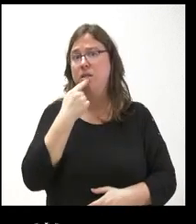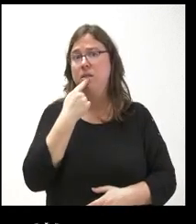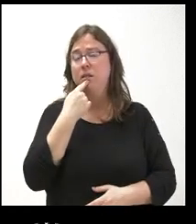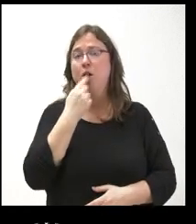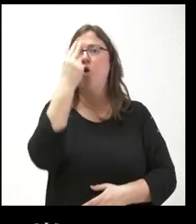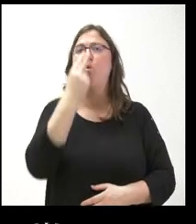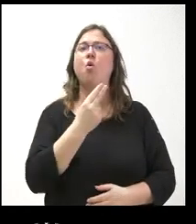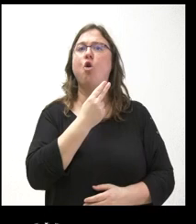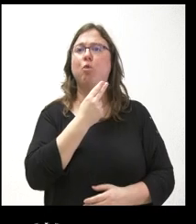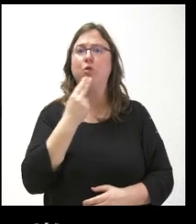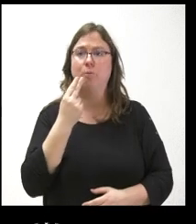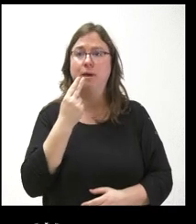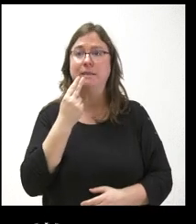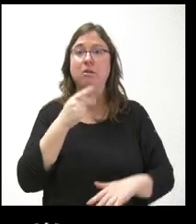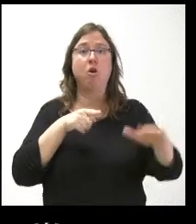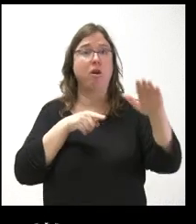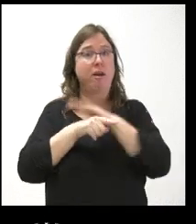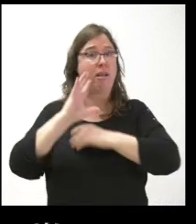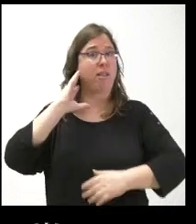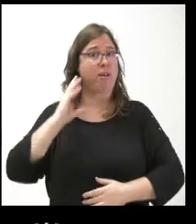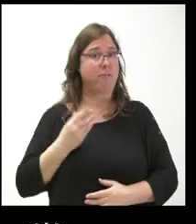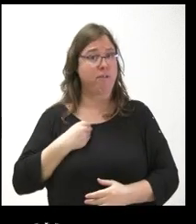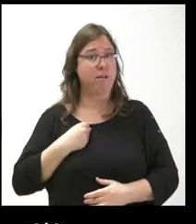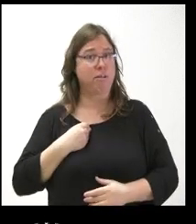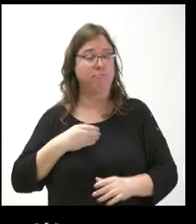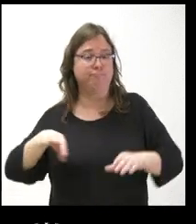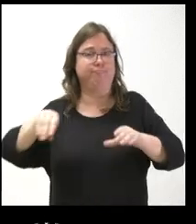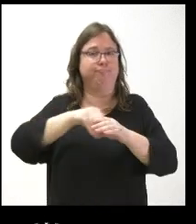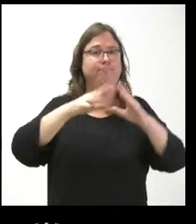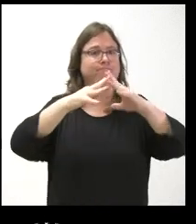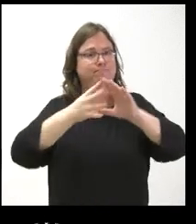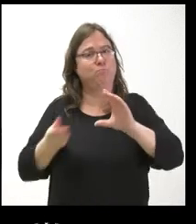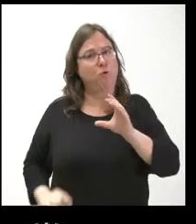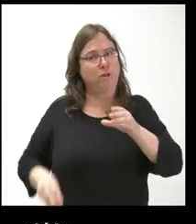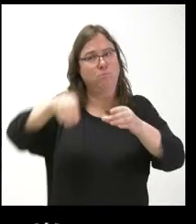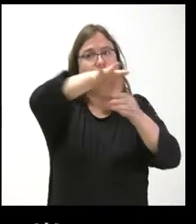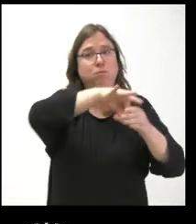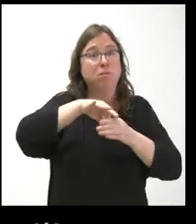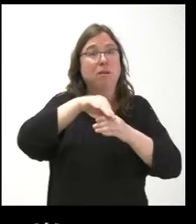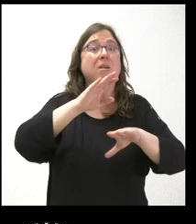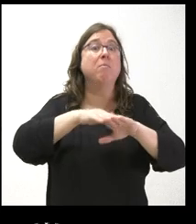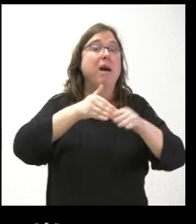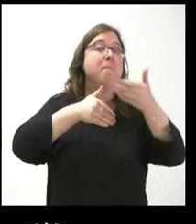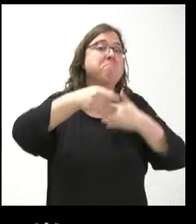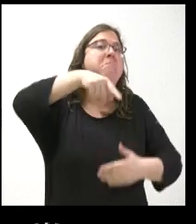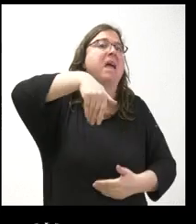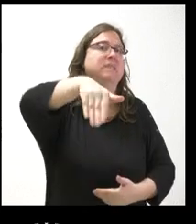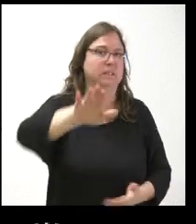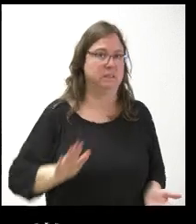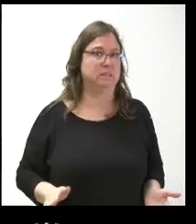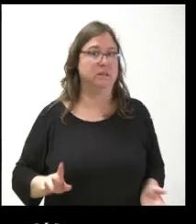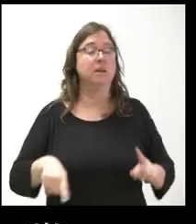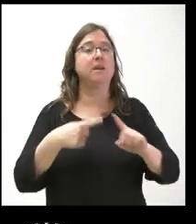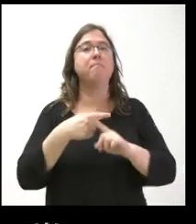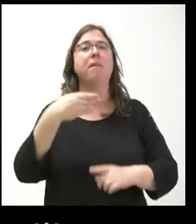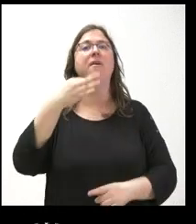comprometía la gerencia del Bierzo a recomponer un poco la plantilla, pero de cara a los próximos meses. Y, en favero,